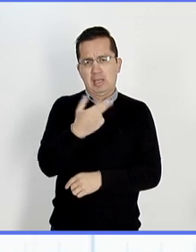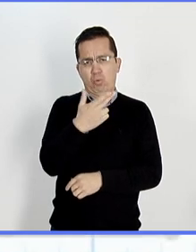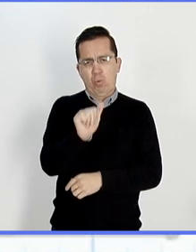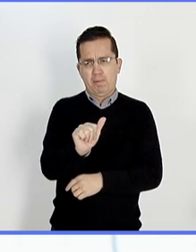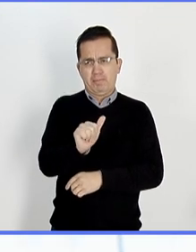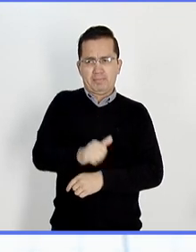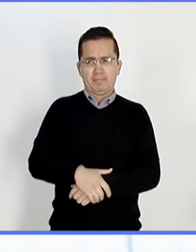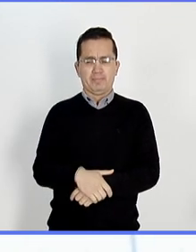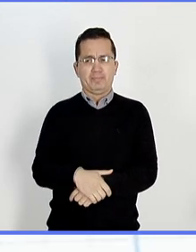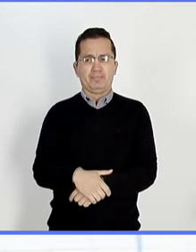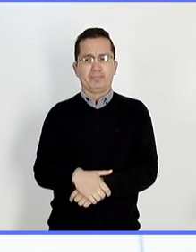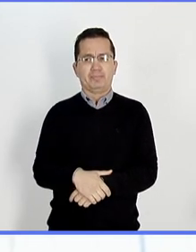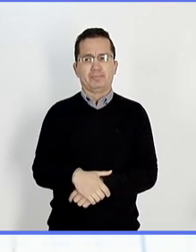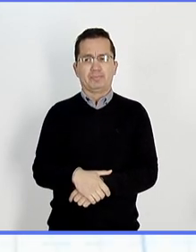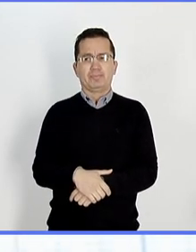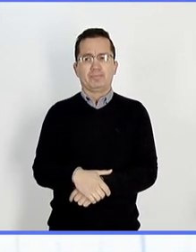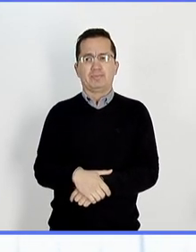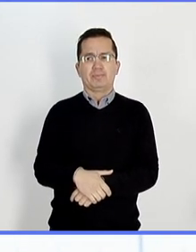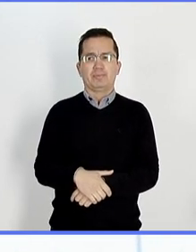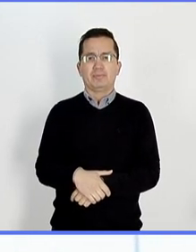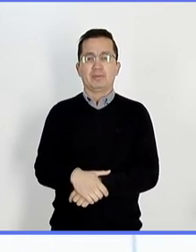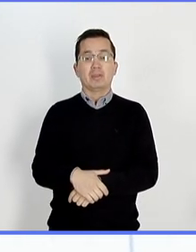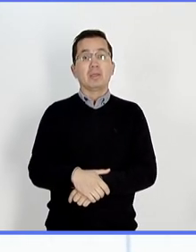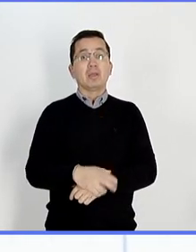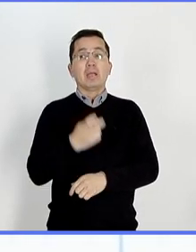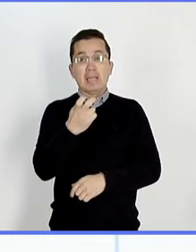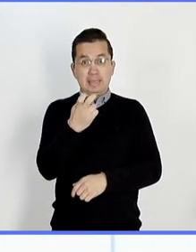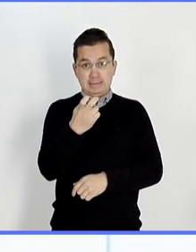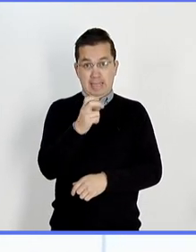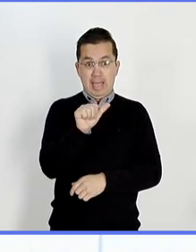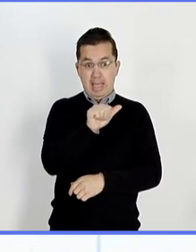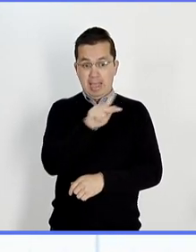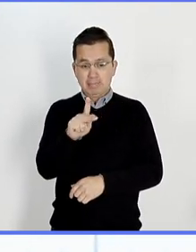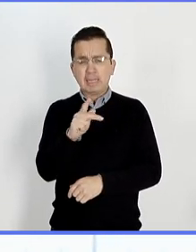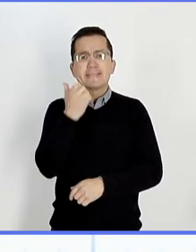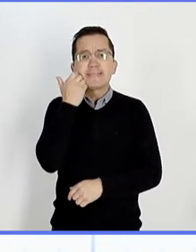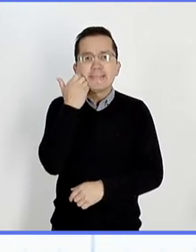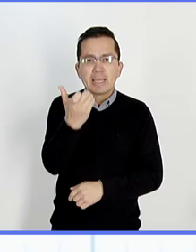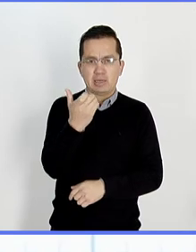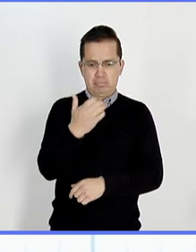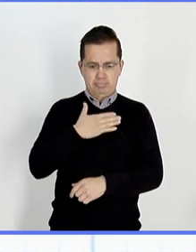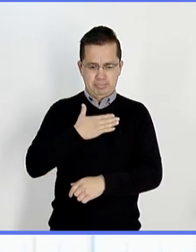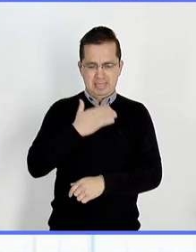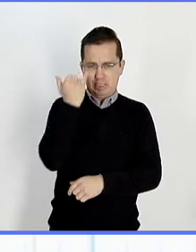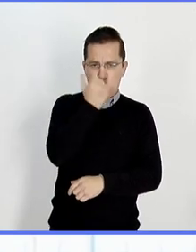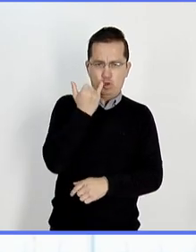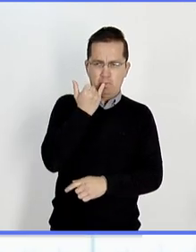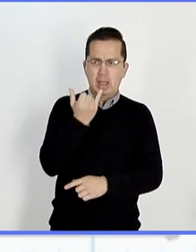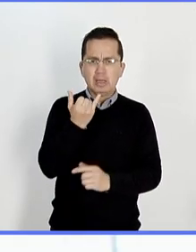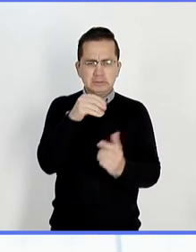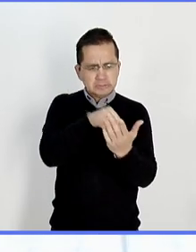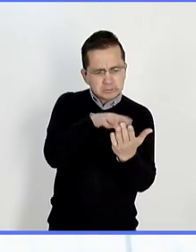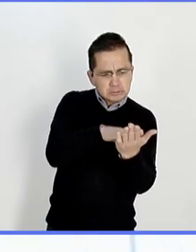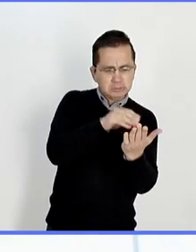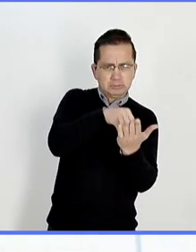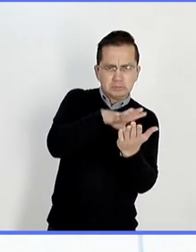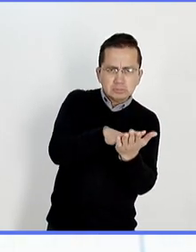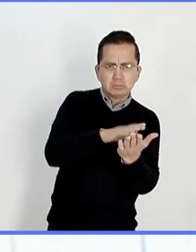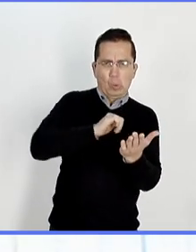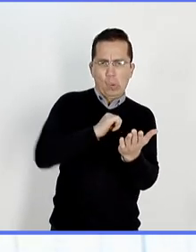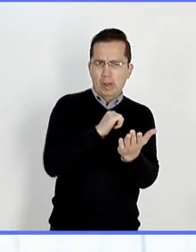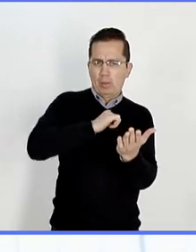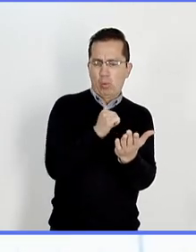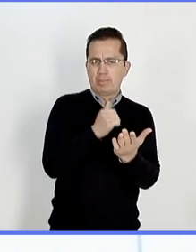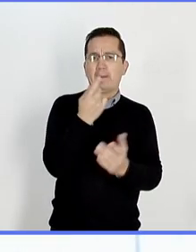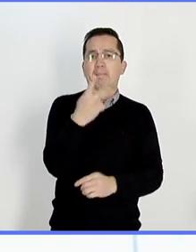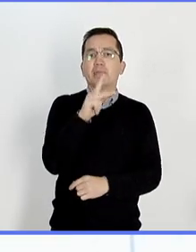La app busca documentar todo este idioma y otra parte, la app busca también como